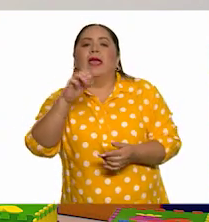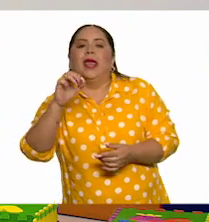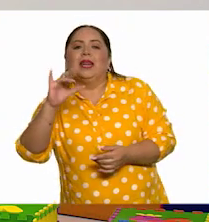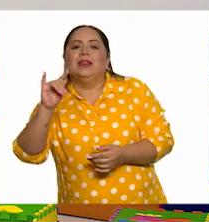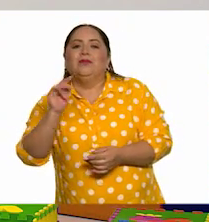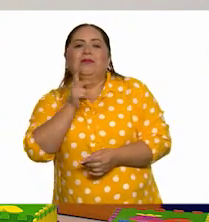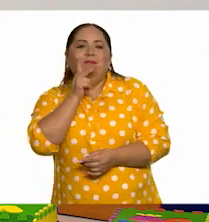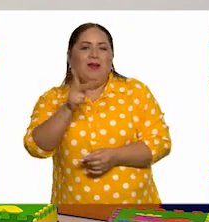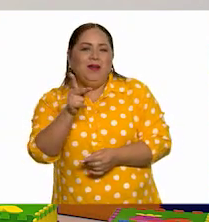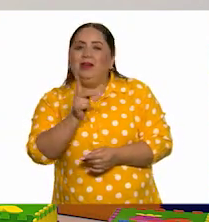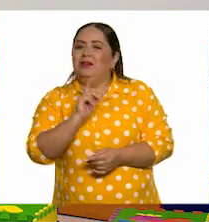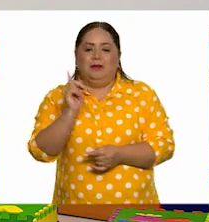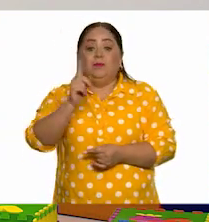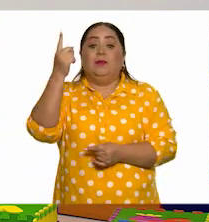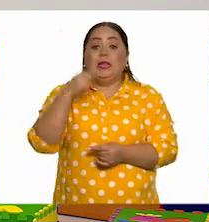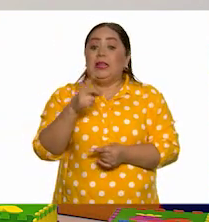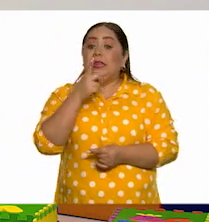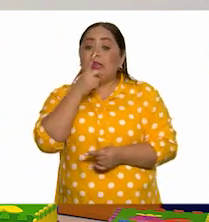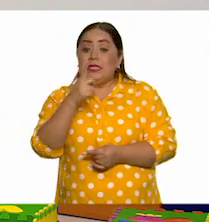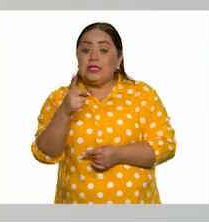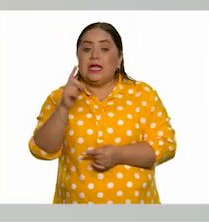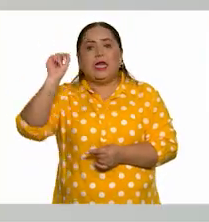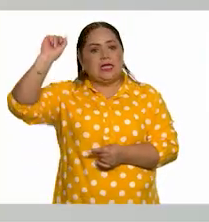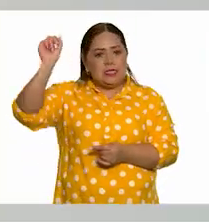Decían, acento en la I,